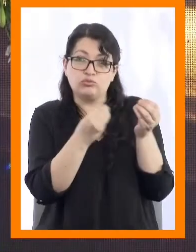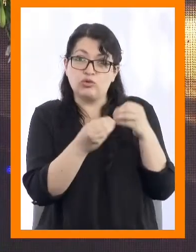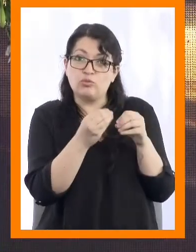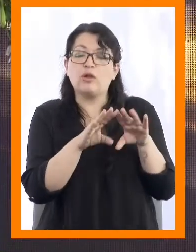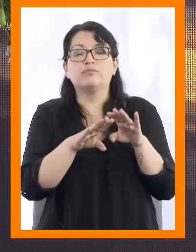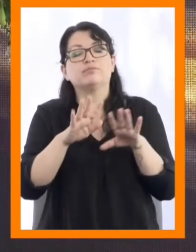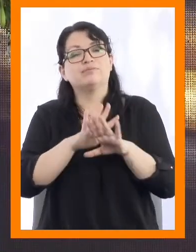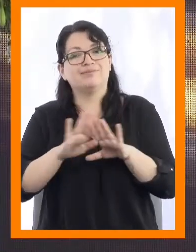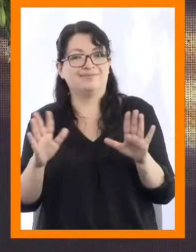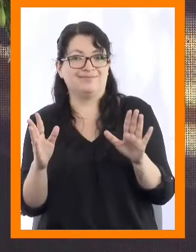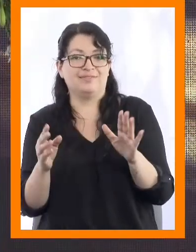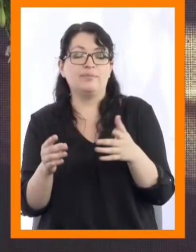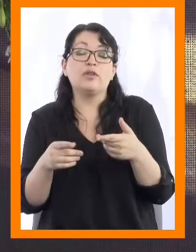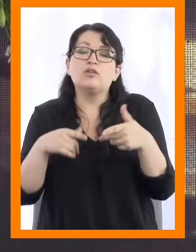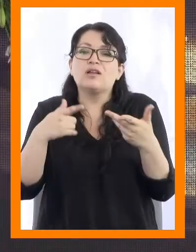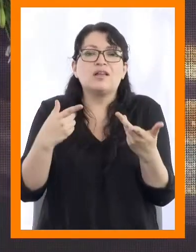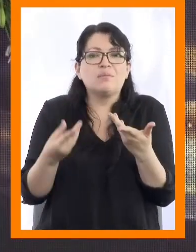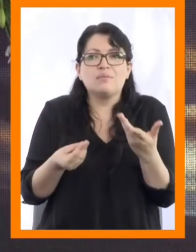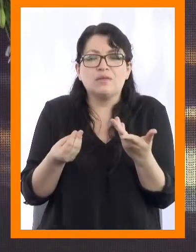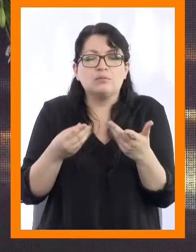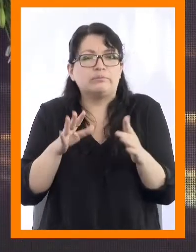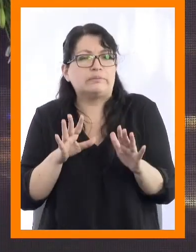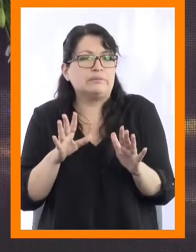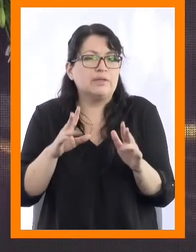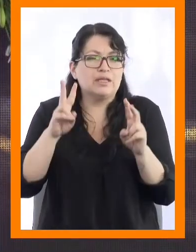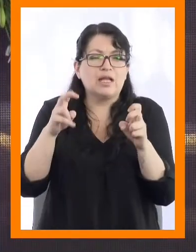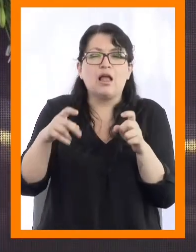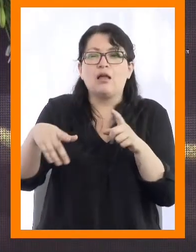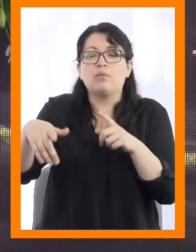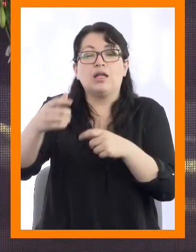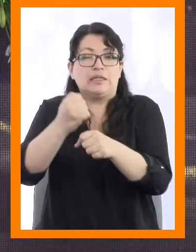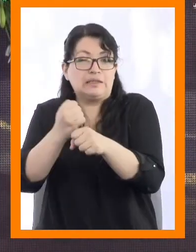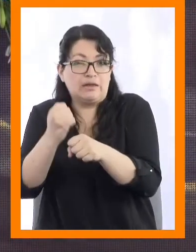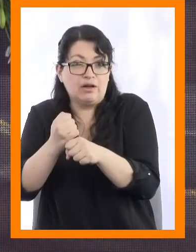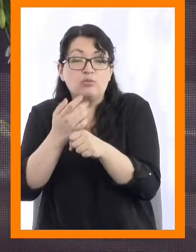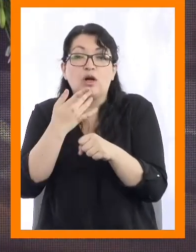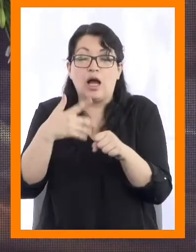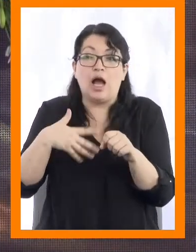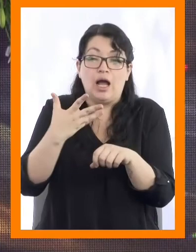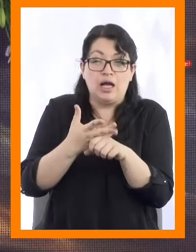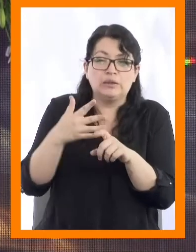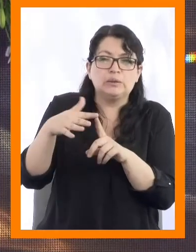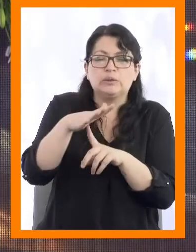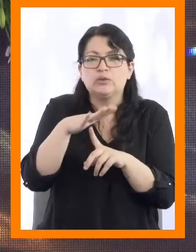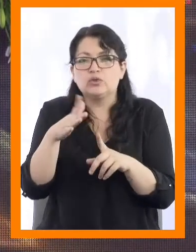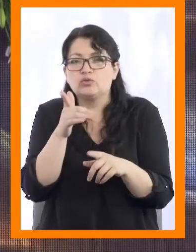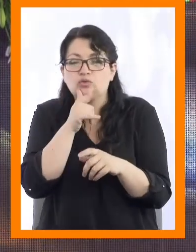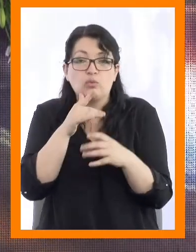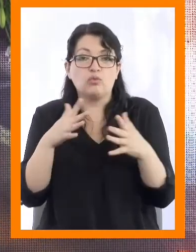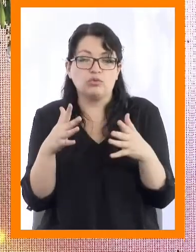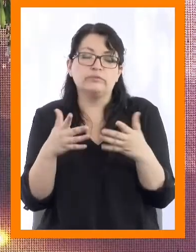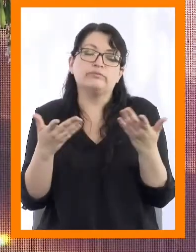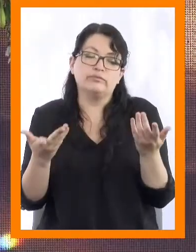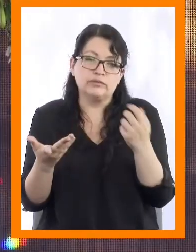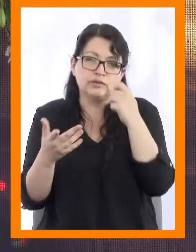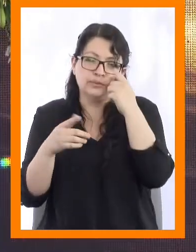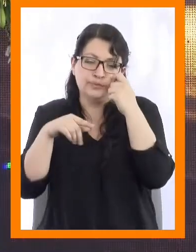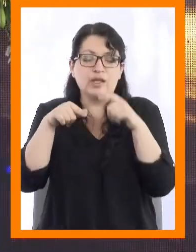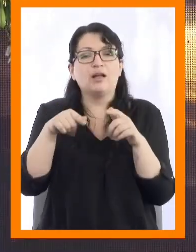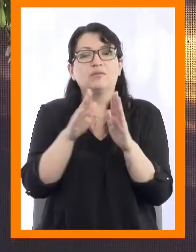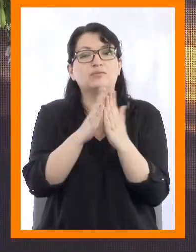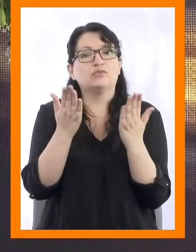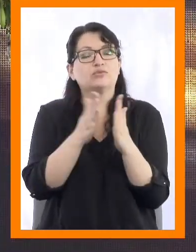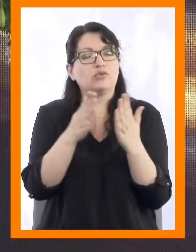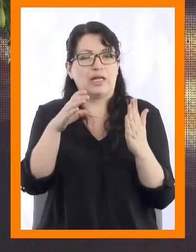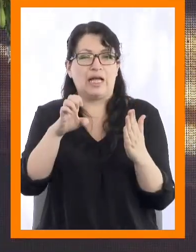¿Qué podemos esperar entonces del mercado laboral en este contexto de alta incertidumbre? Un reportaje reciente de la revista